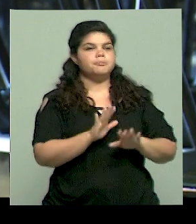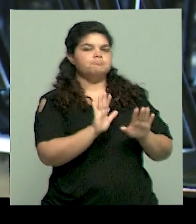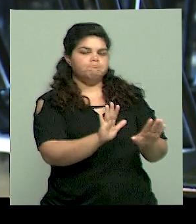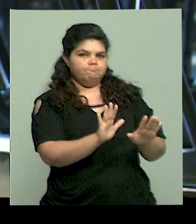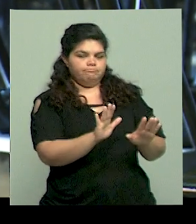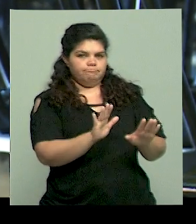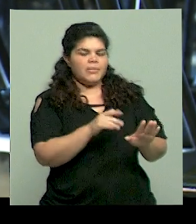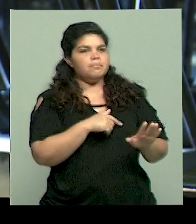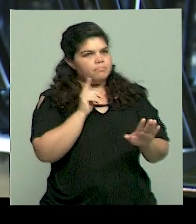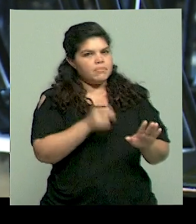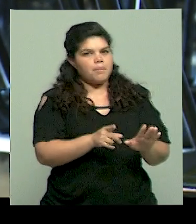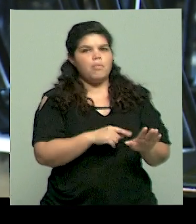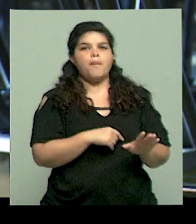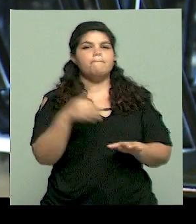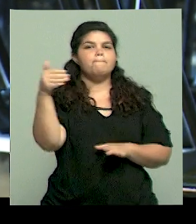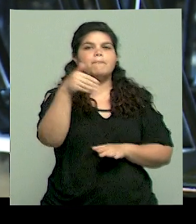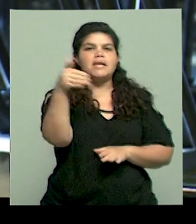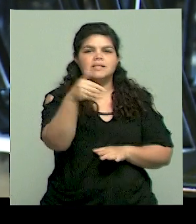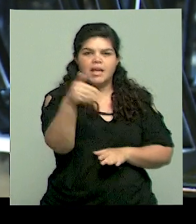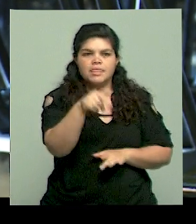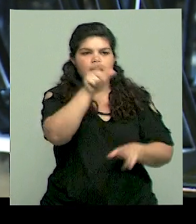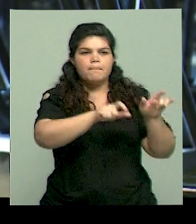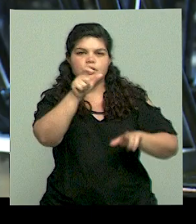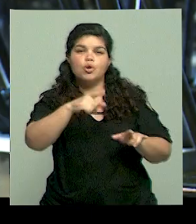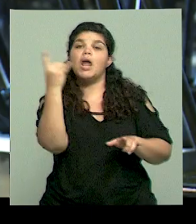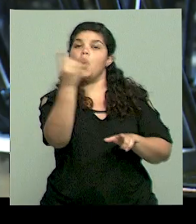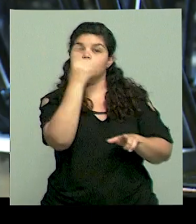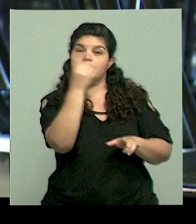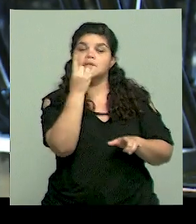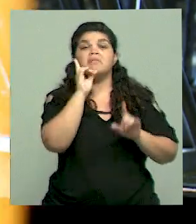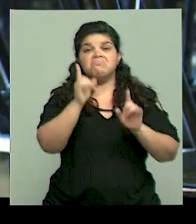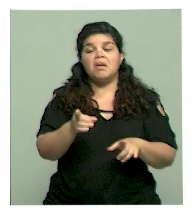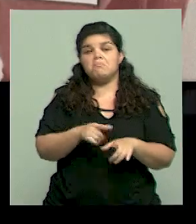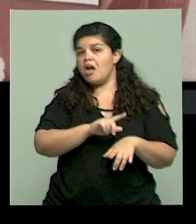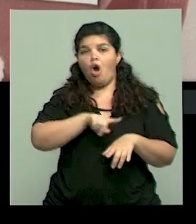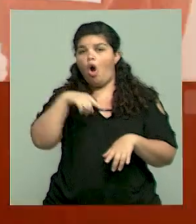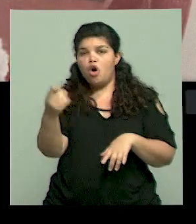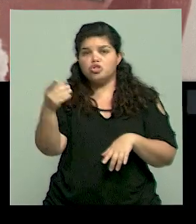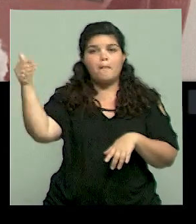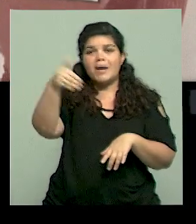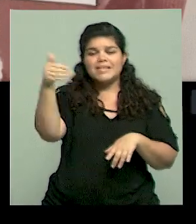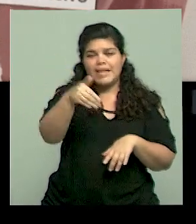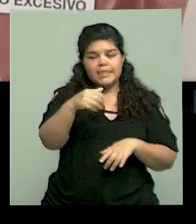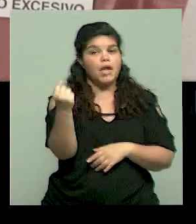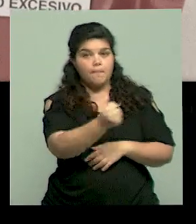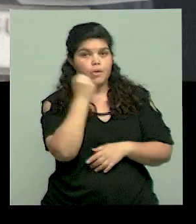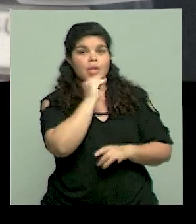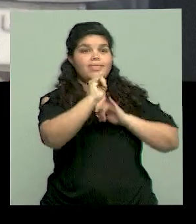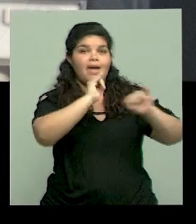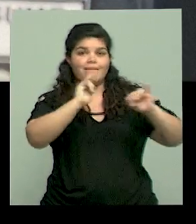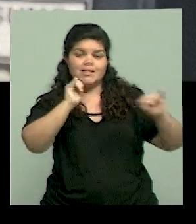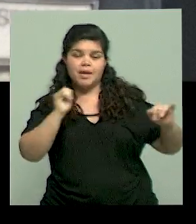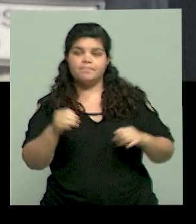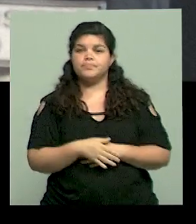mirá, y se lo digo a los pacientes en la universidad y en la calle también. Los sellos, todos los alimentos tienen